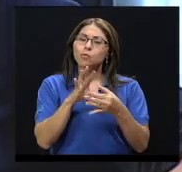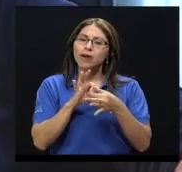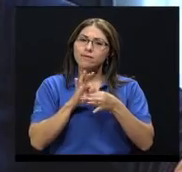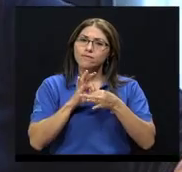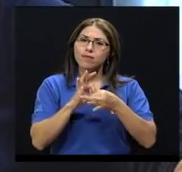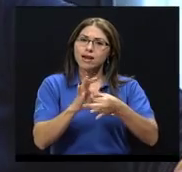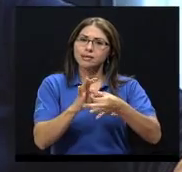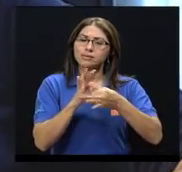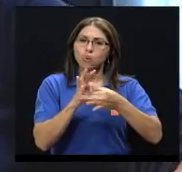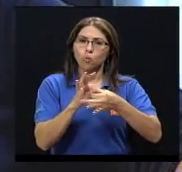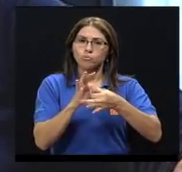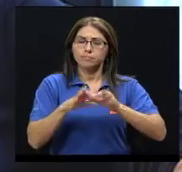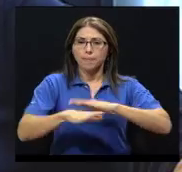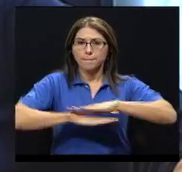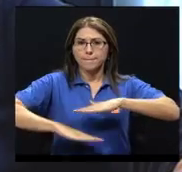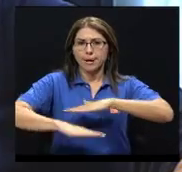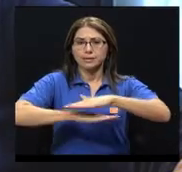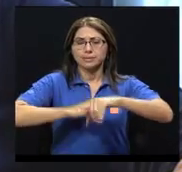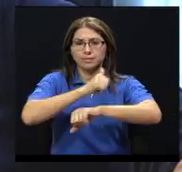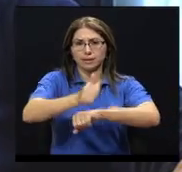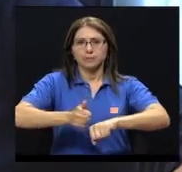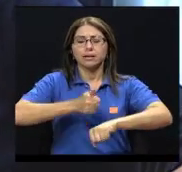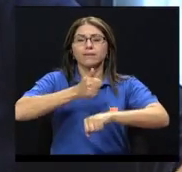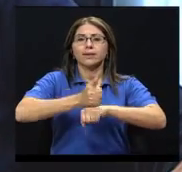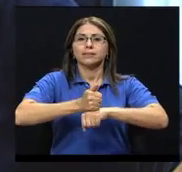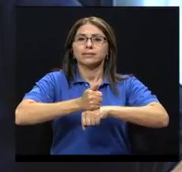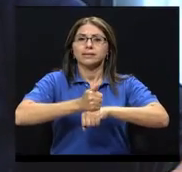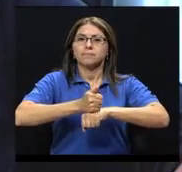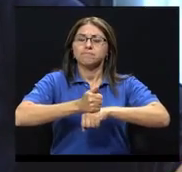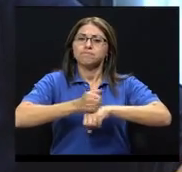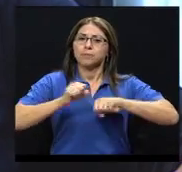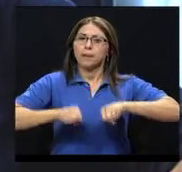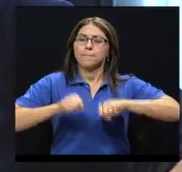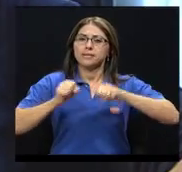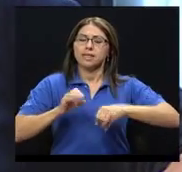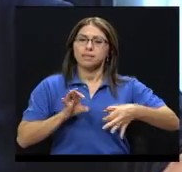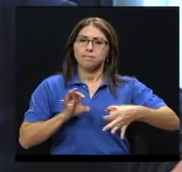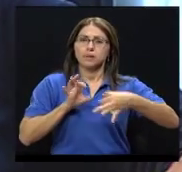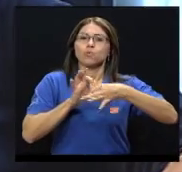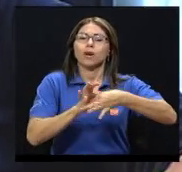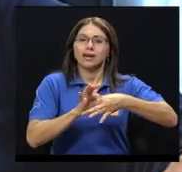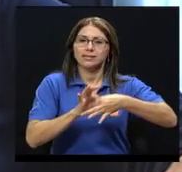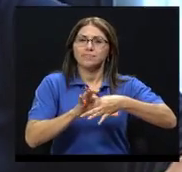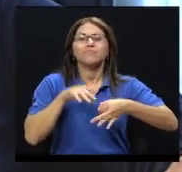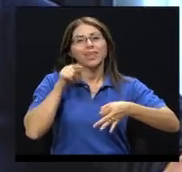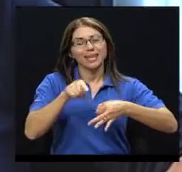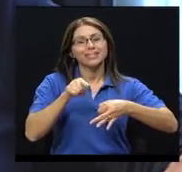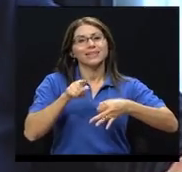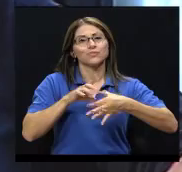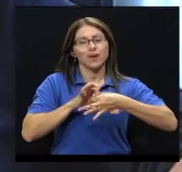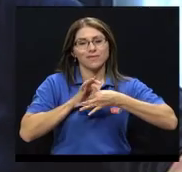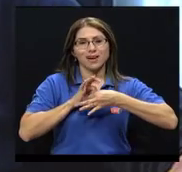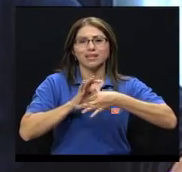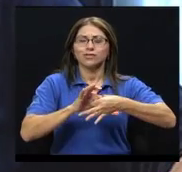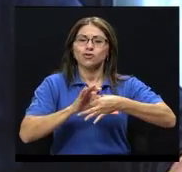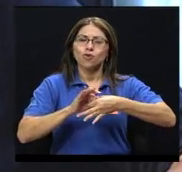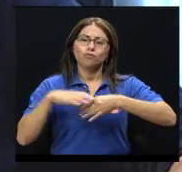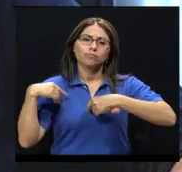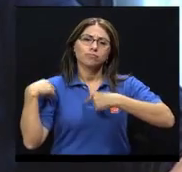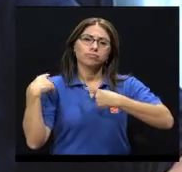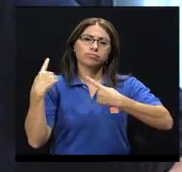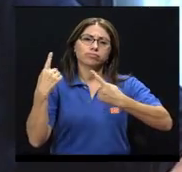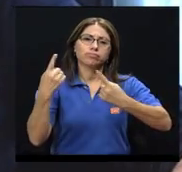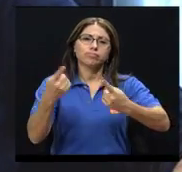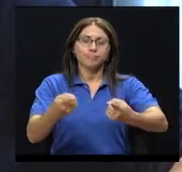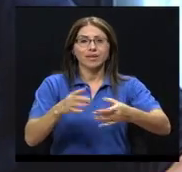básica que establece la capacidad de vincularse en la vida es una relación de larga data, es la relación con